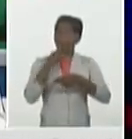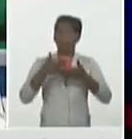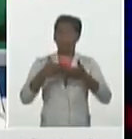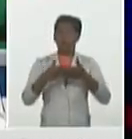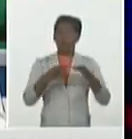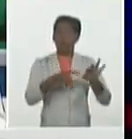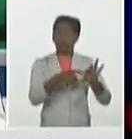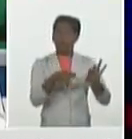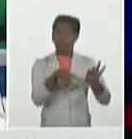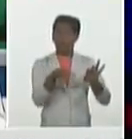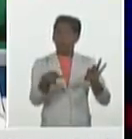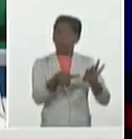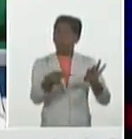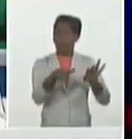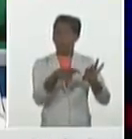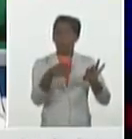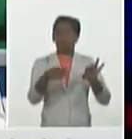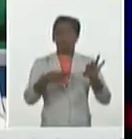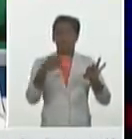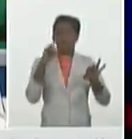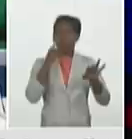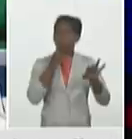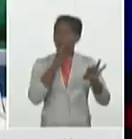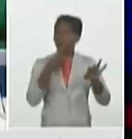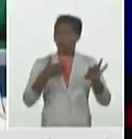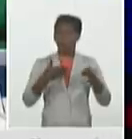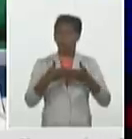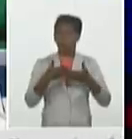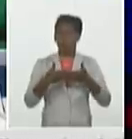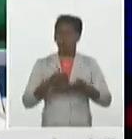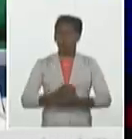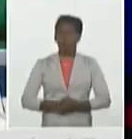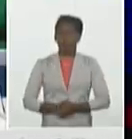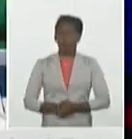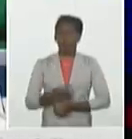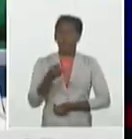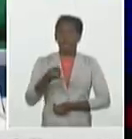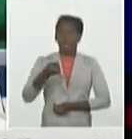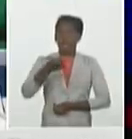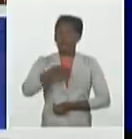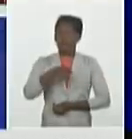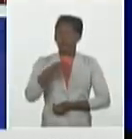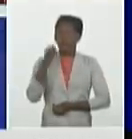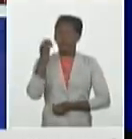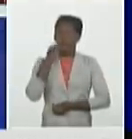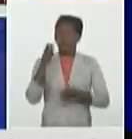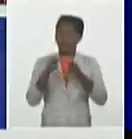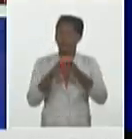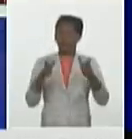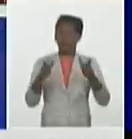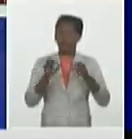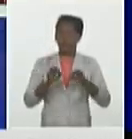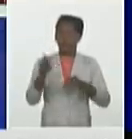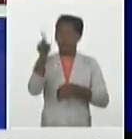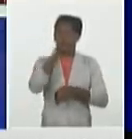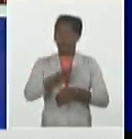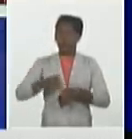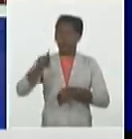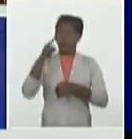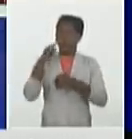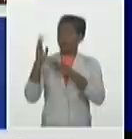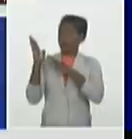Juventud. La cifra mayor en el día de ayer la provincia de La Habana con el 37